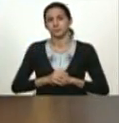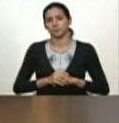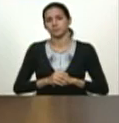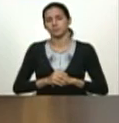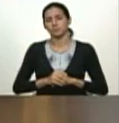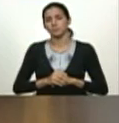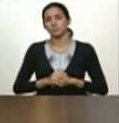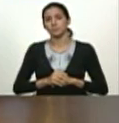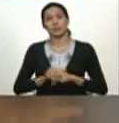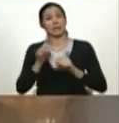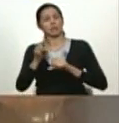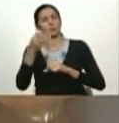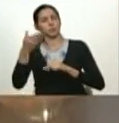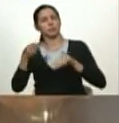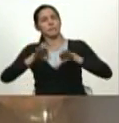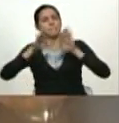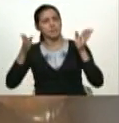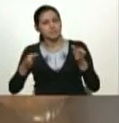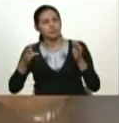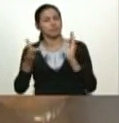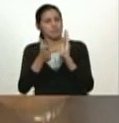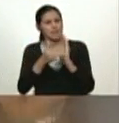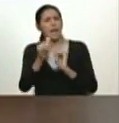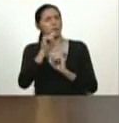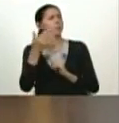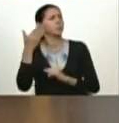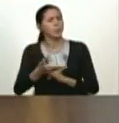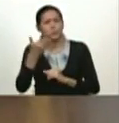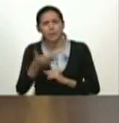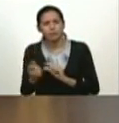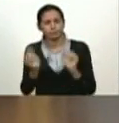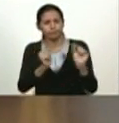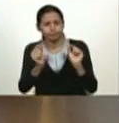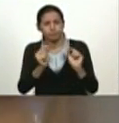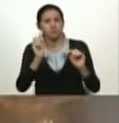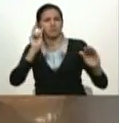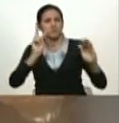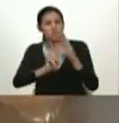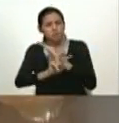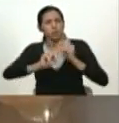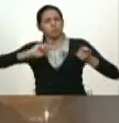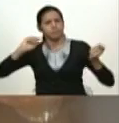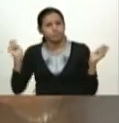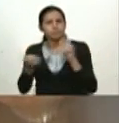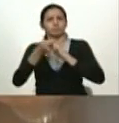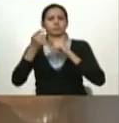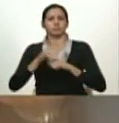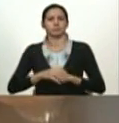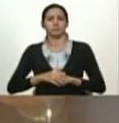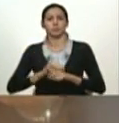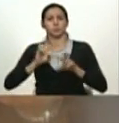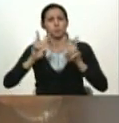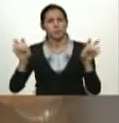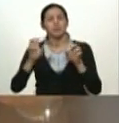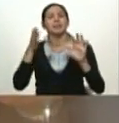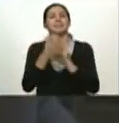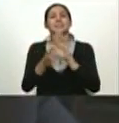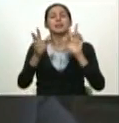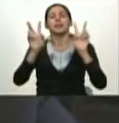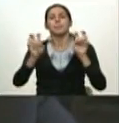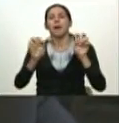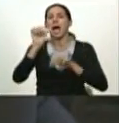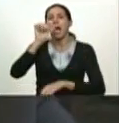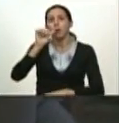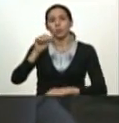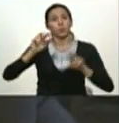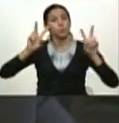para eso es clave las mesas técnicas de agua y una nueva visión construyamos una nueva visión Paiva del tema del agua una nueva